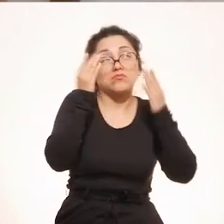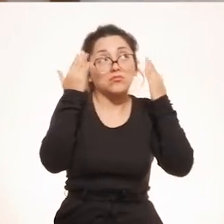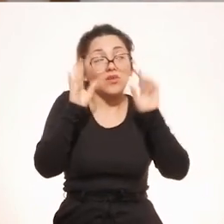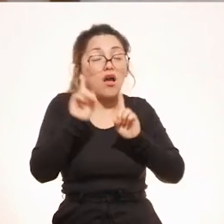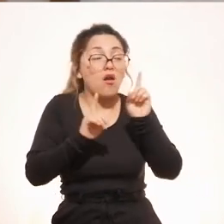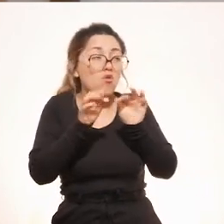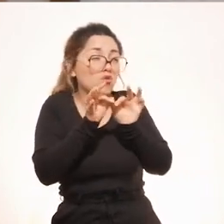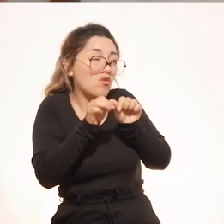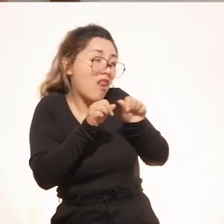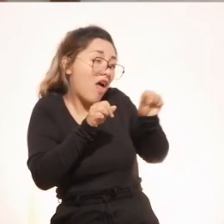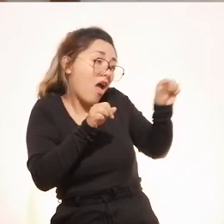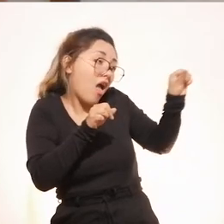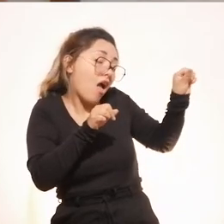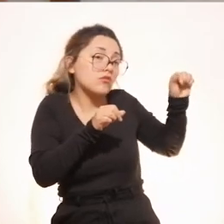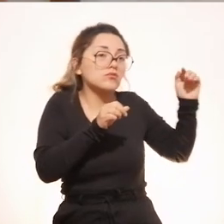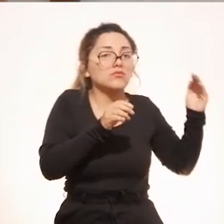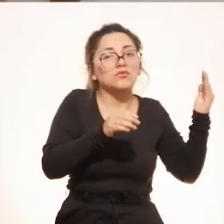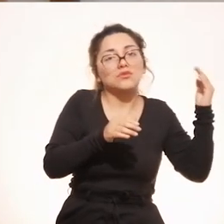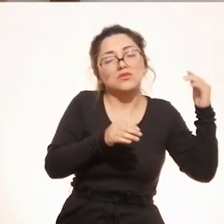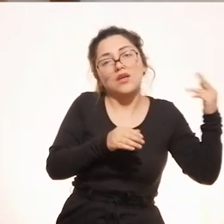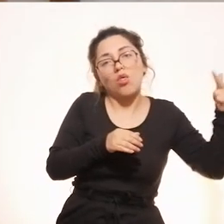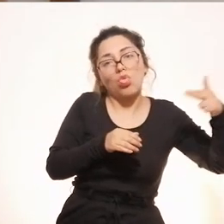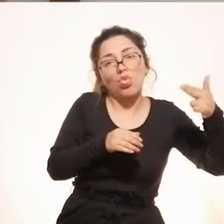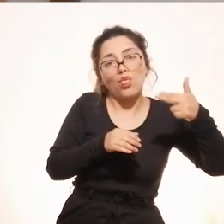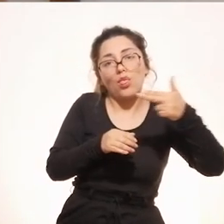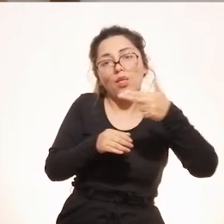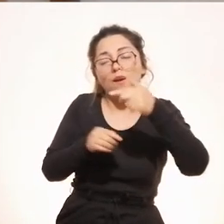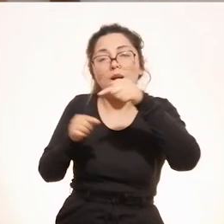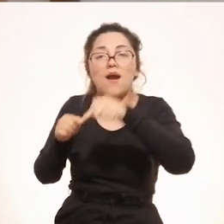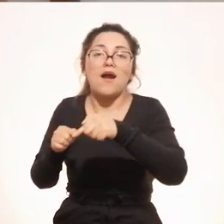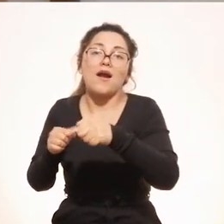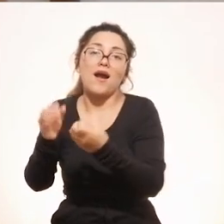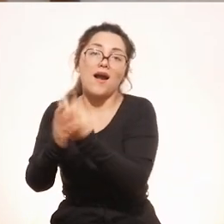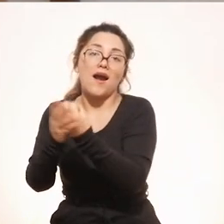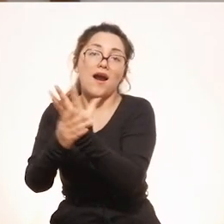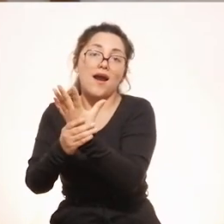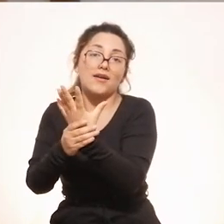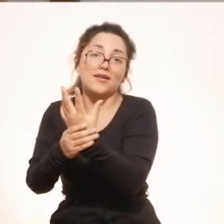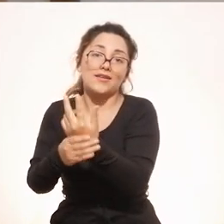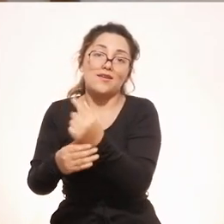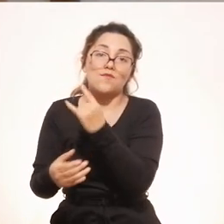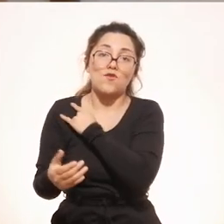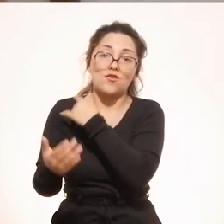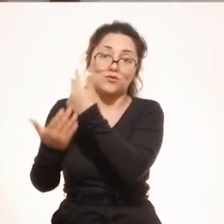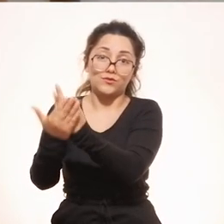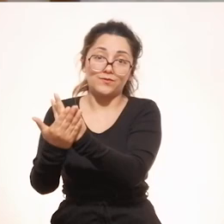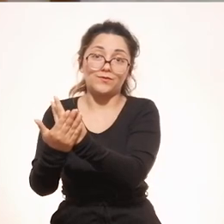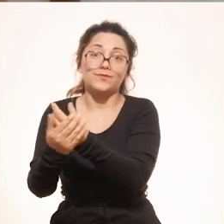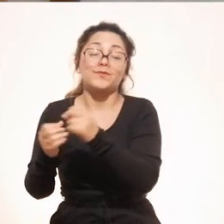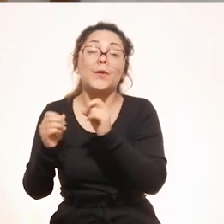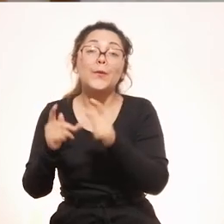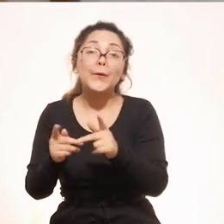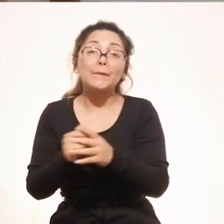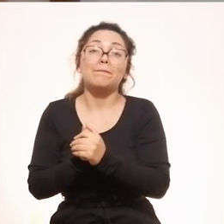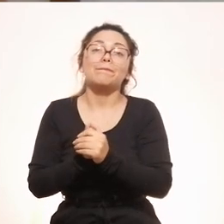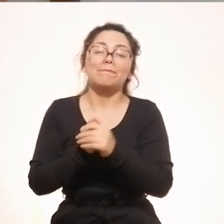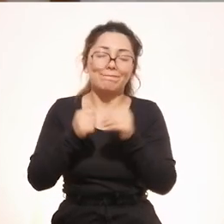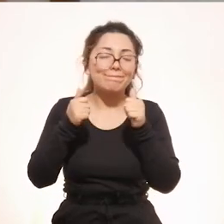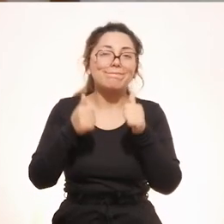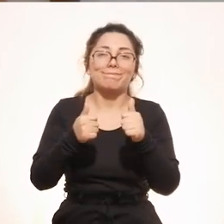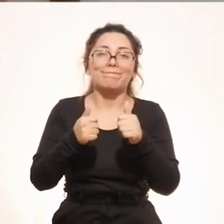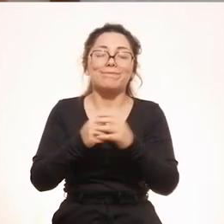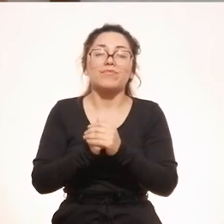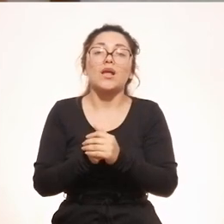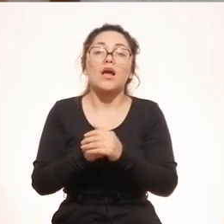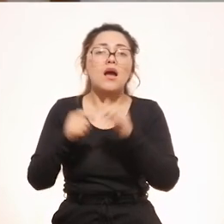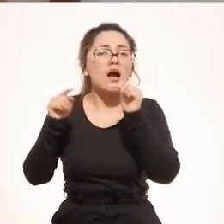estudiar esto acá en Arequipa y los que van a estudiar en filiales, definitivamente también se le dará toda la asistencia, pero acá